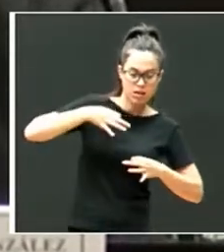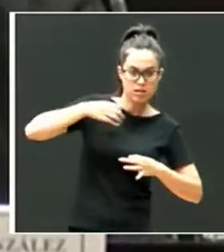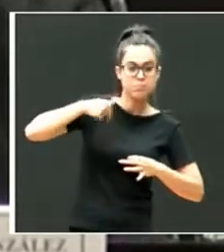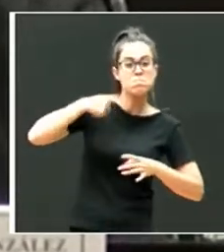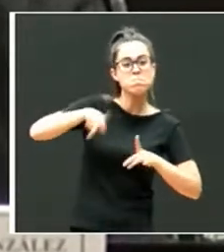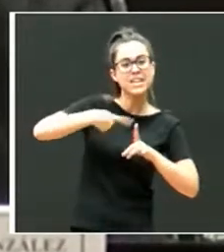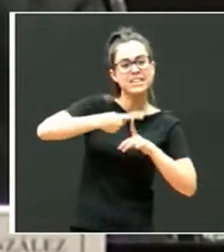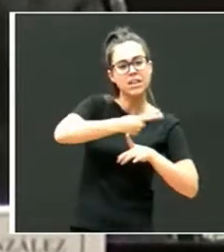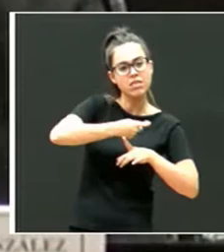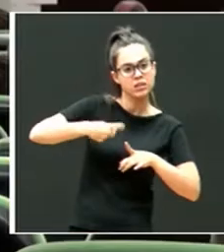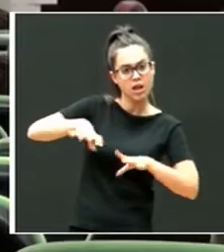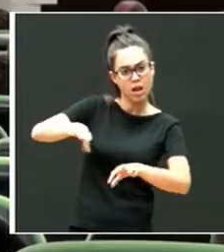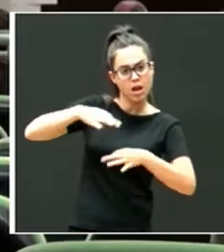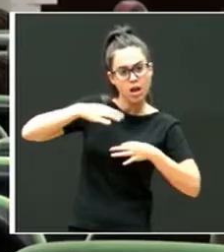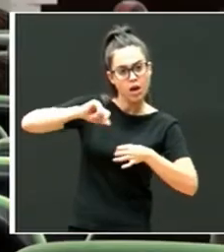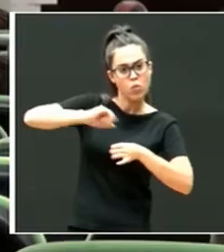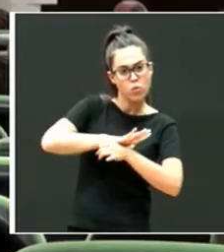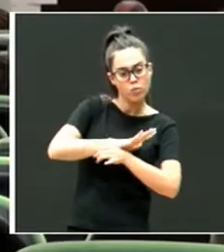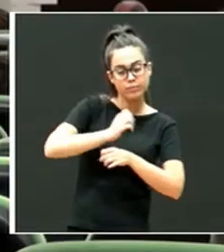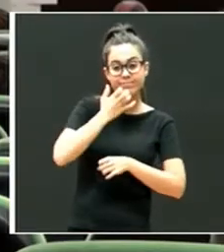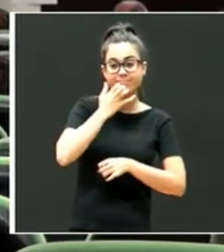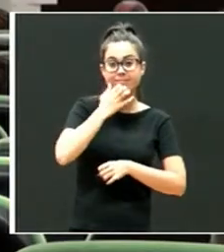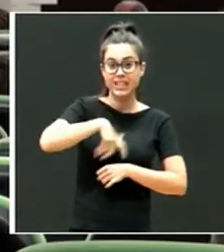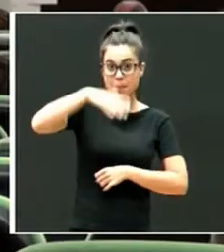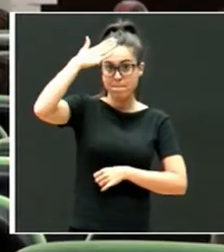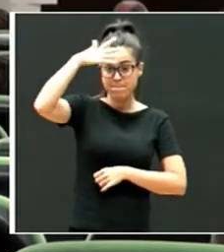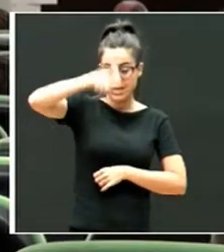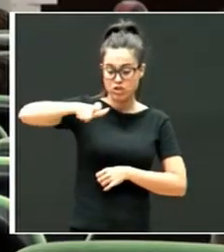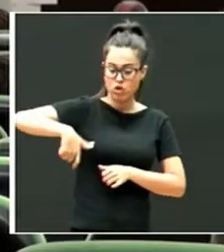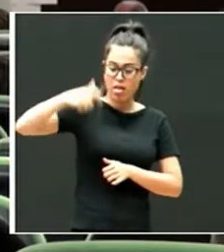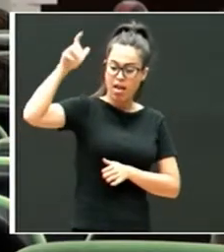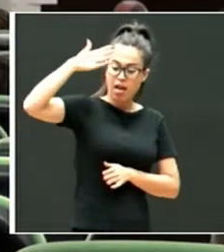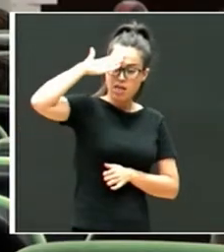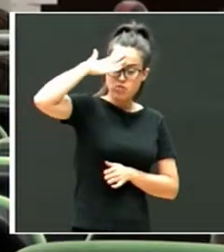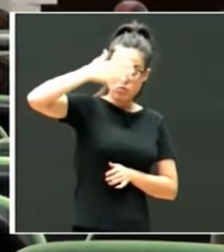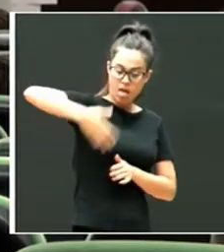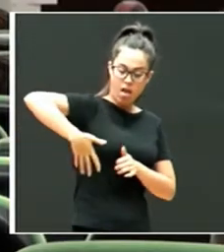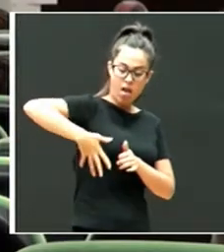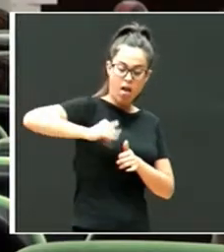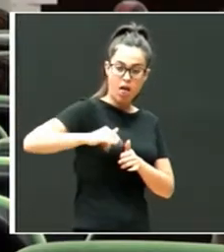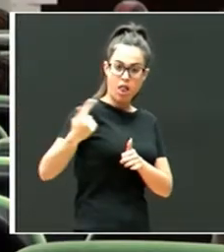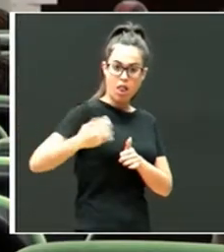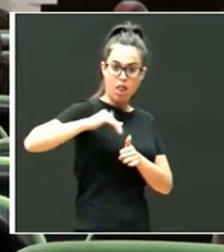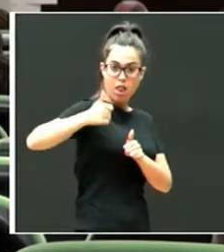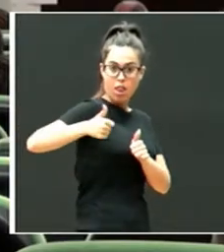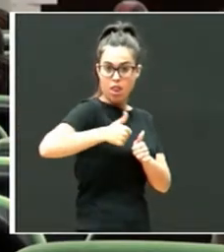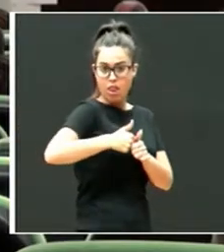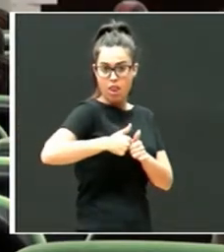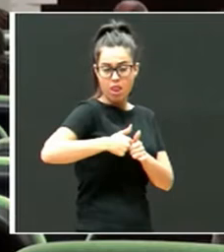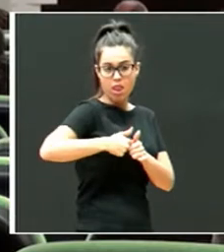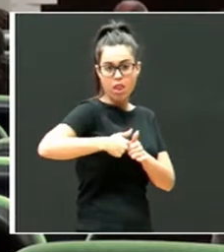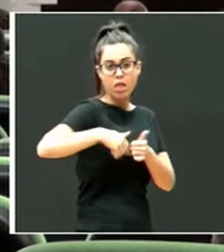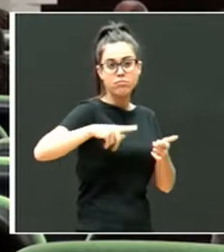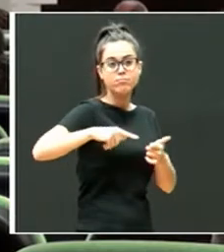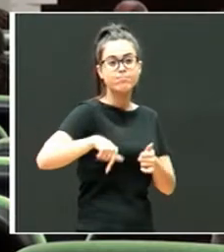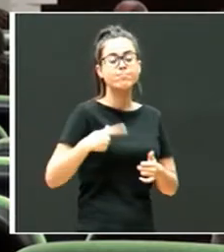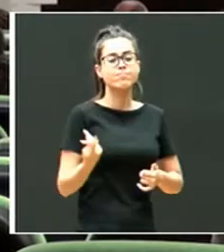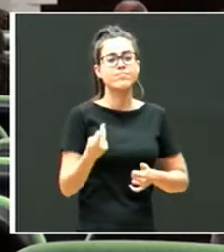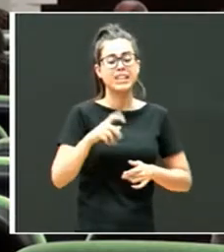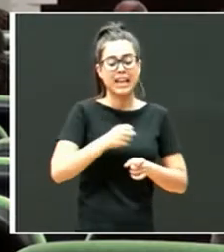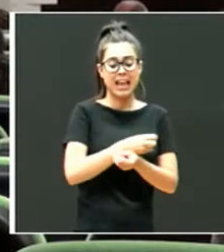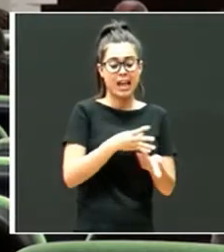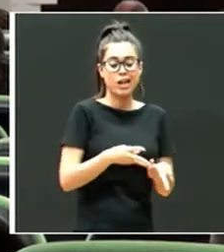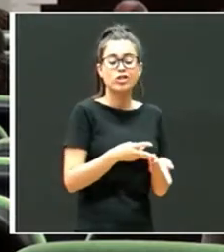necesidades. A medida que haya un adulto que tiene ese compromiso, esa metanecesidad va a estar cubierta y el resto de